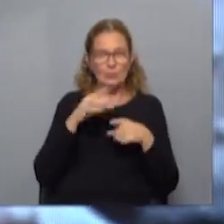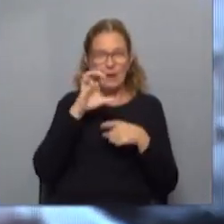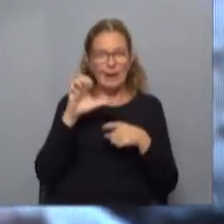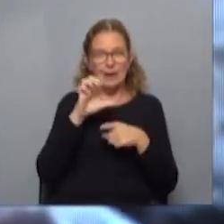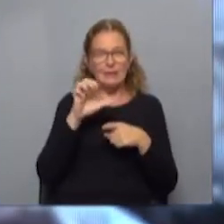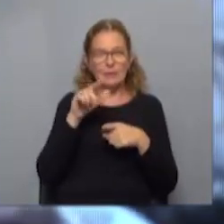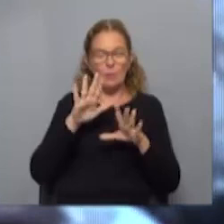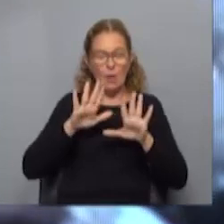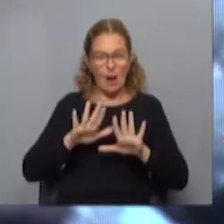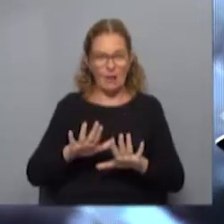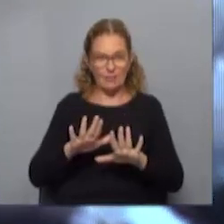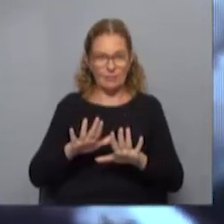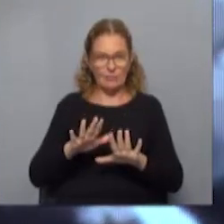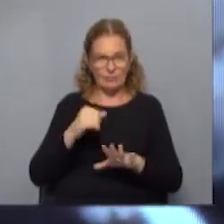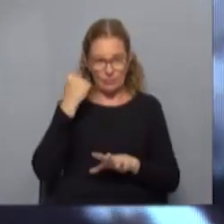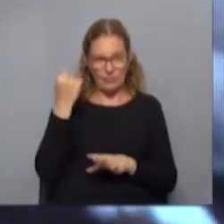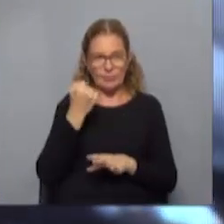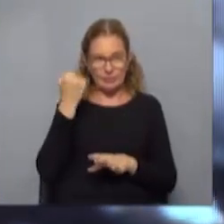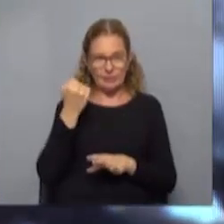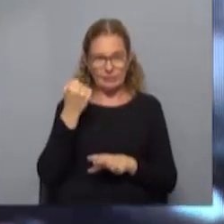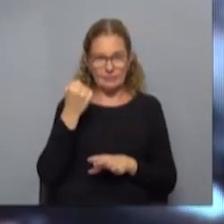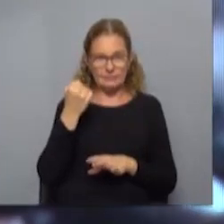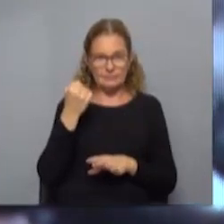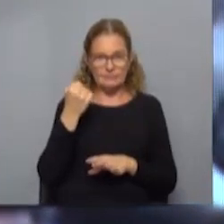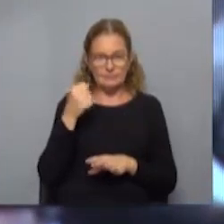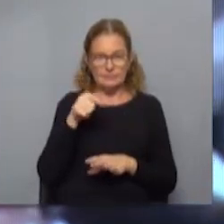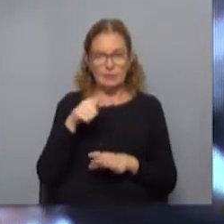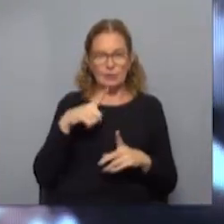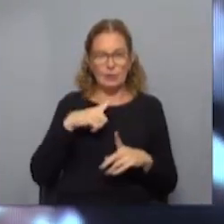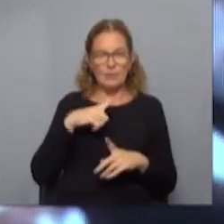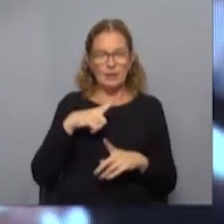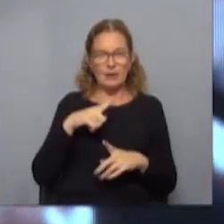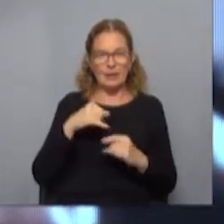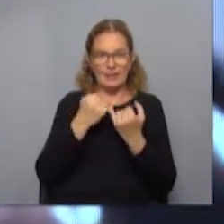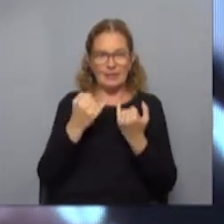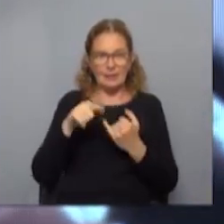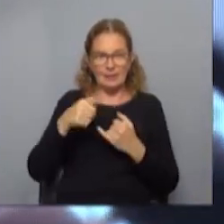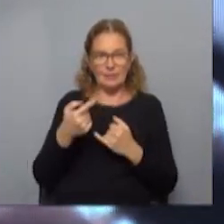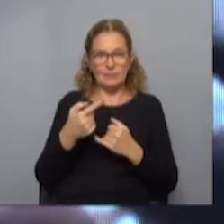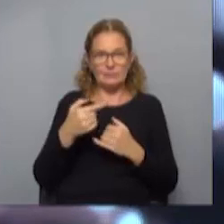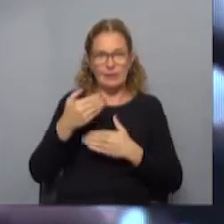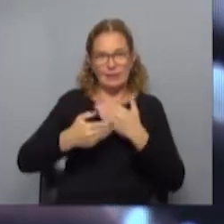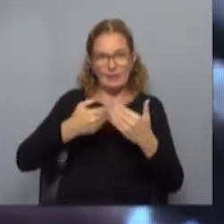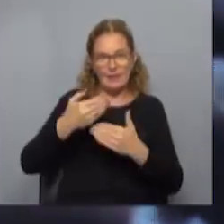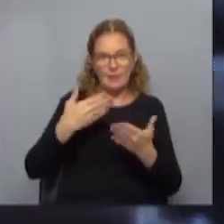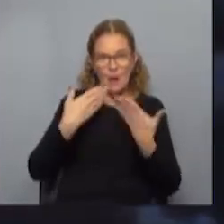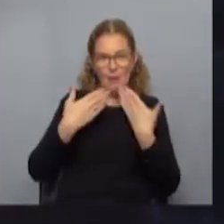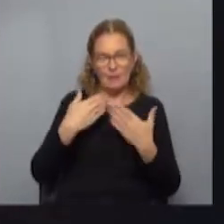un alto que fue importante. Ellos es lo que esperan el día después y bueno, seguiremos hablando.